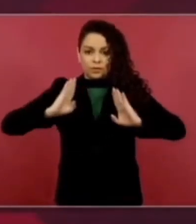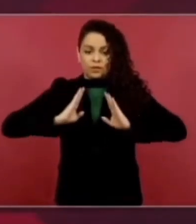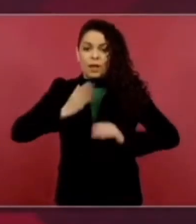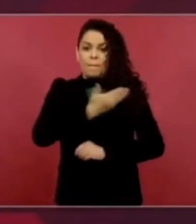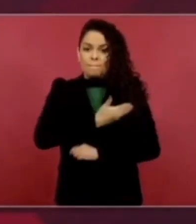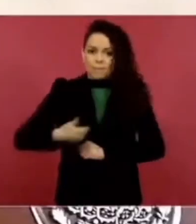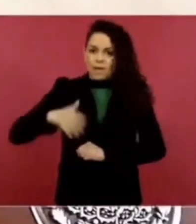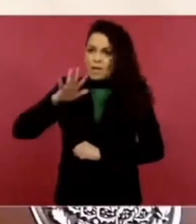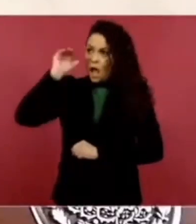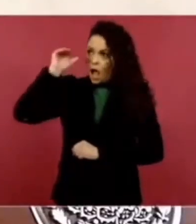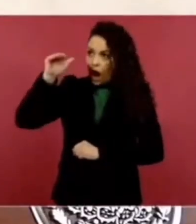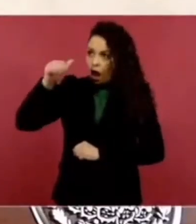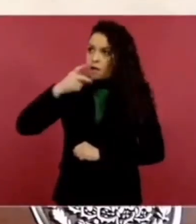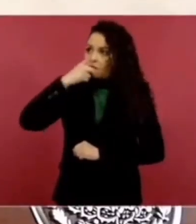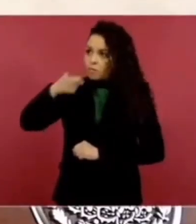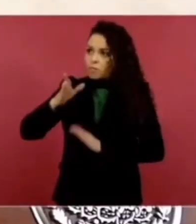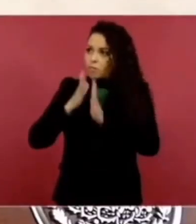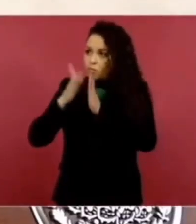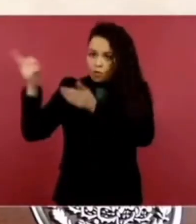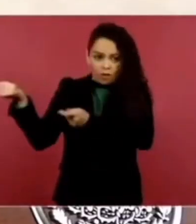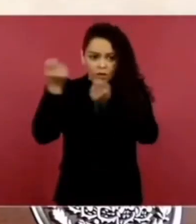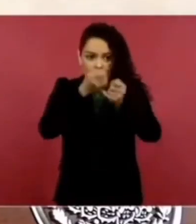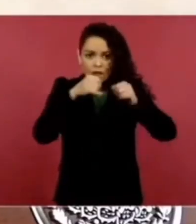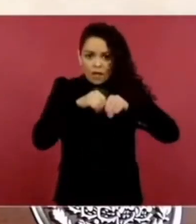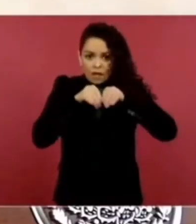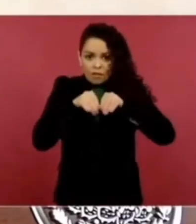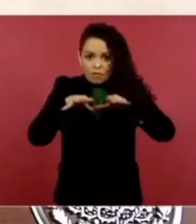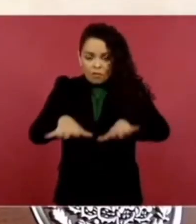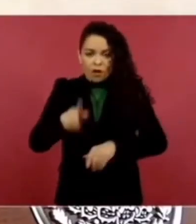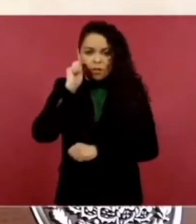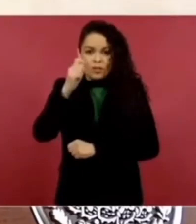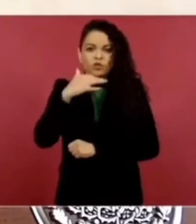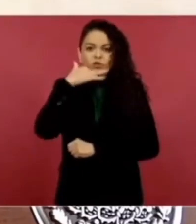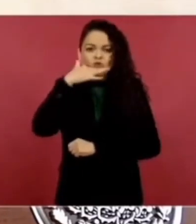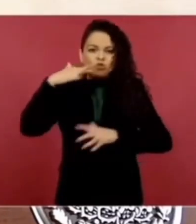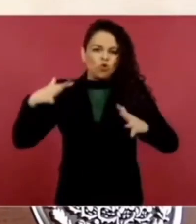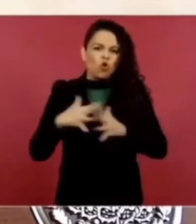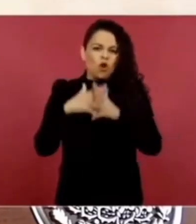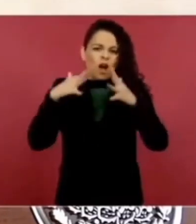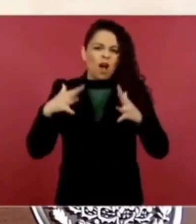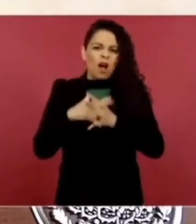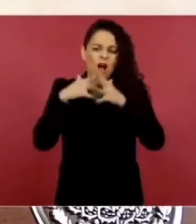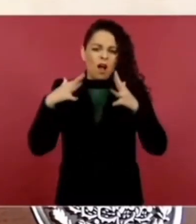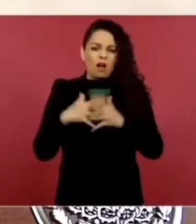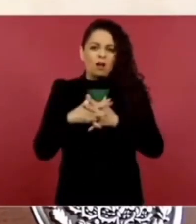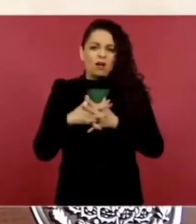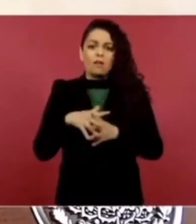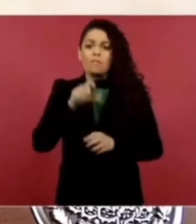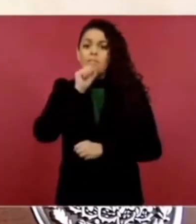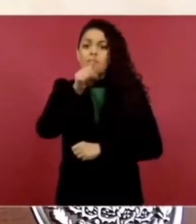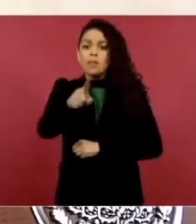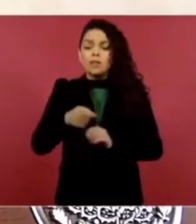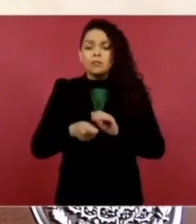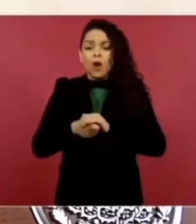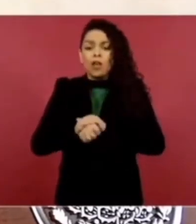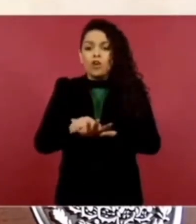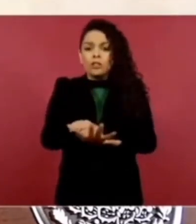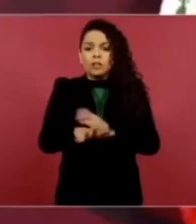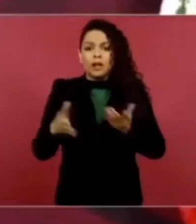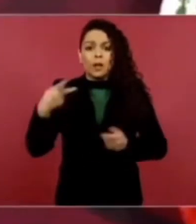guerra sucia, igual que en el caso de Ayotzinapa, no le hacen caso, no le obedecen.